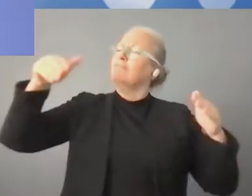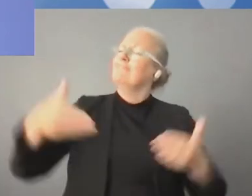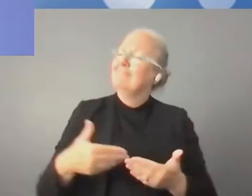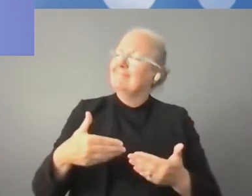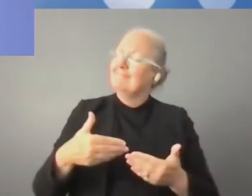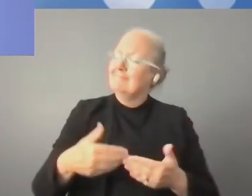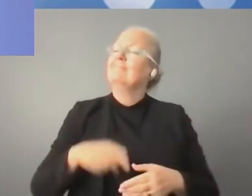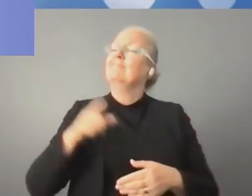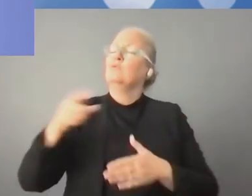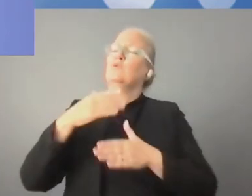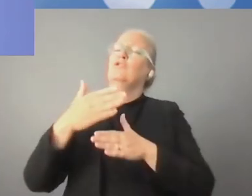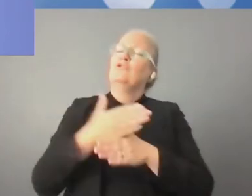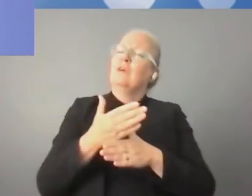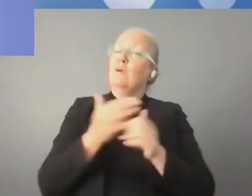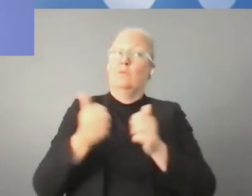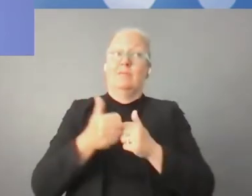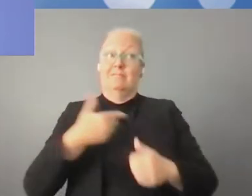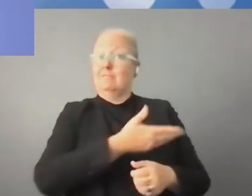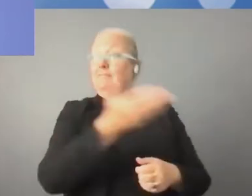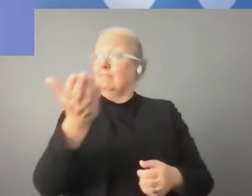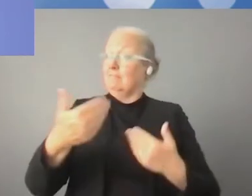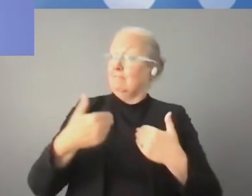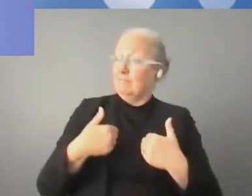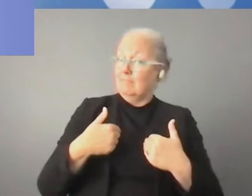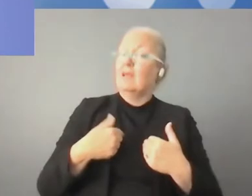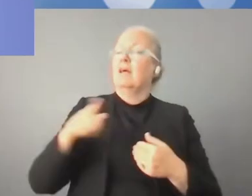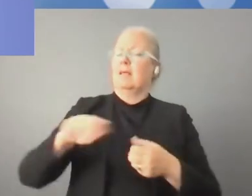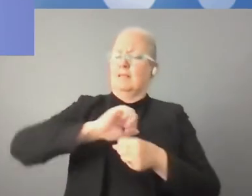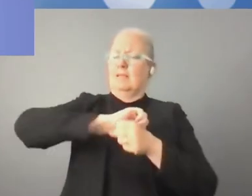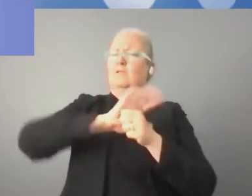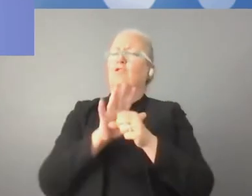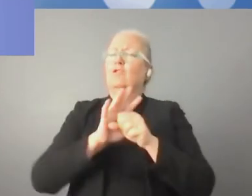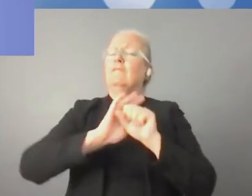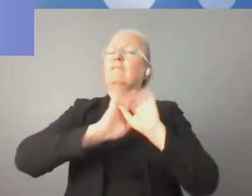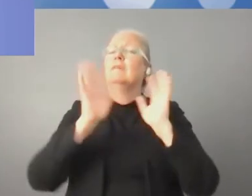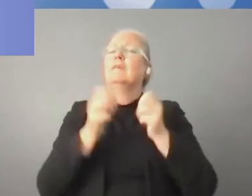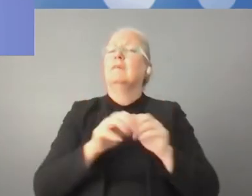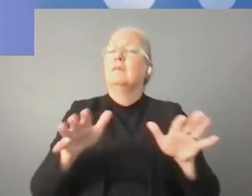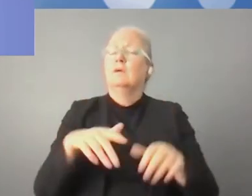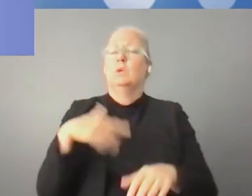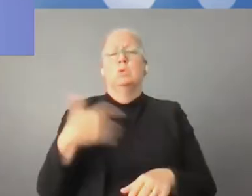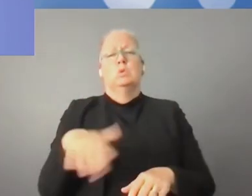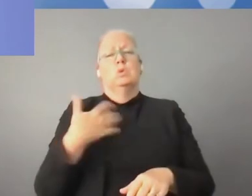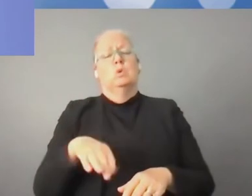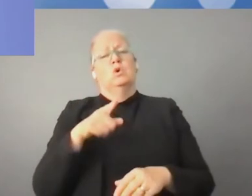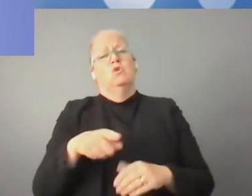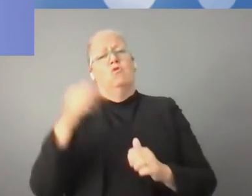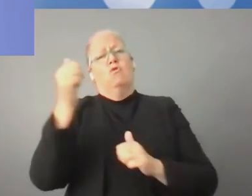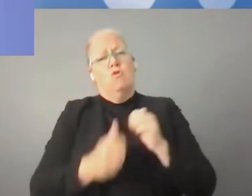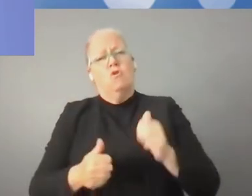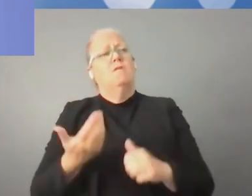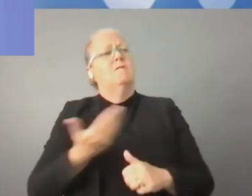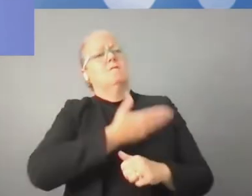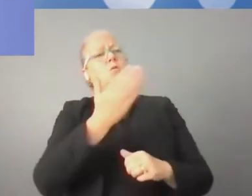Letonia. Muchas gracias. Usted mencionó lo difícil